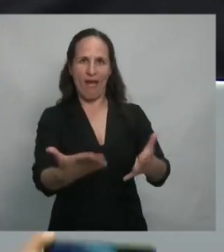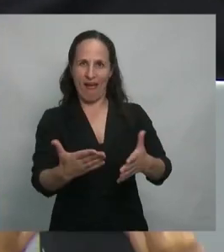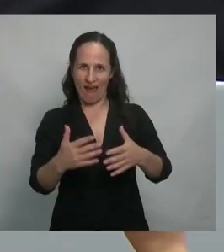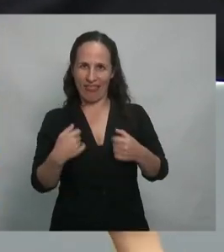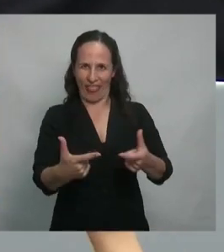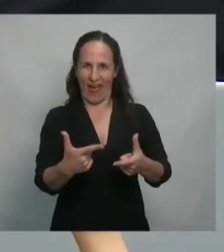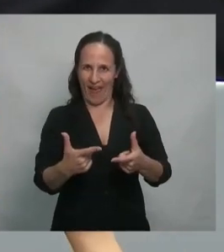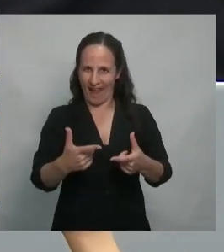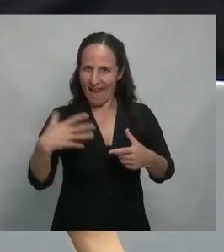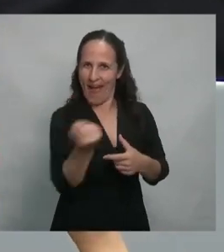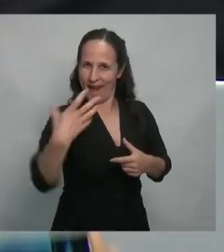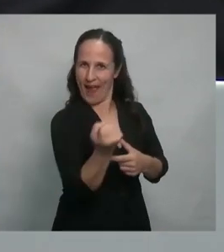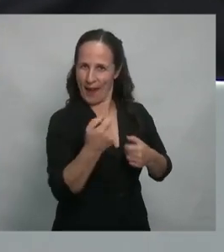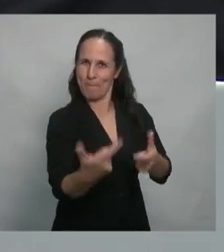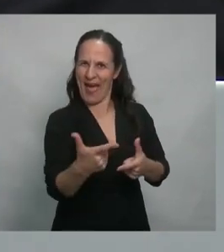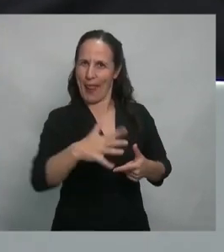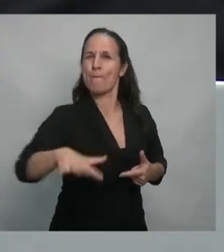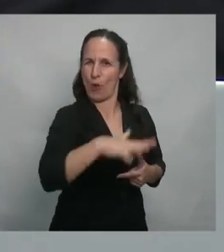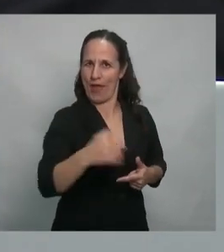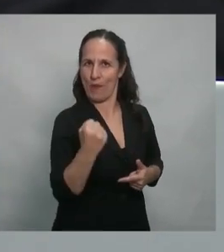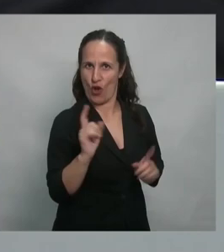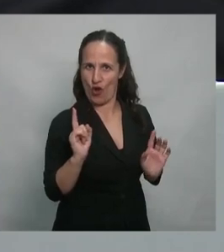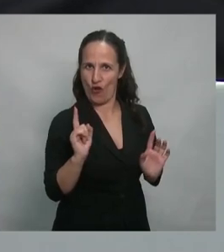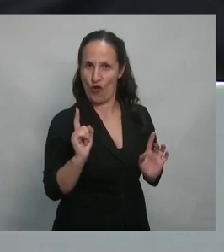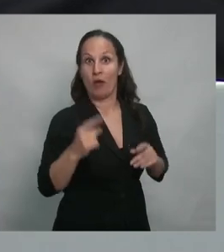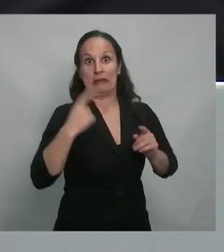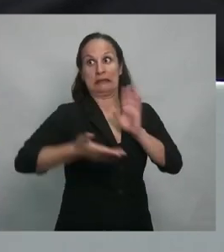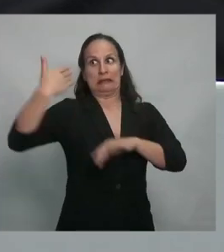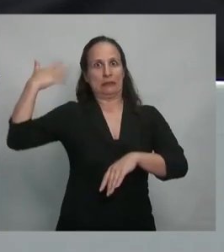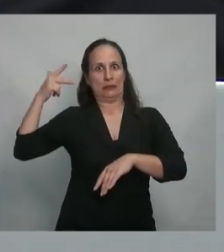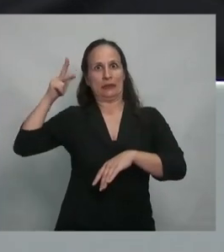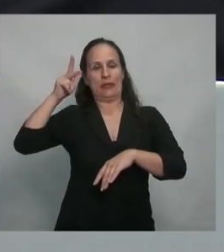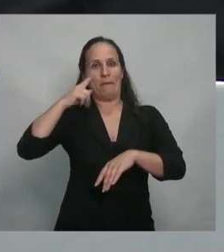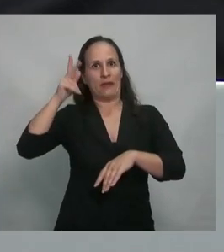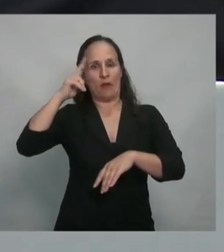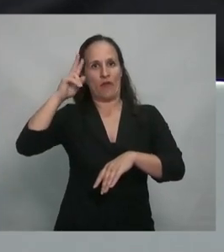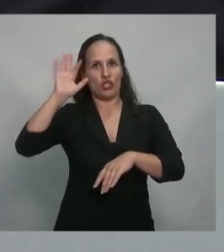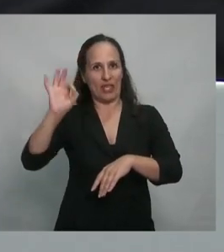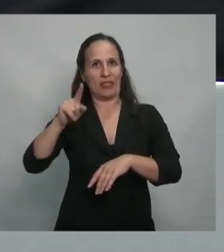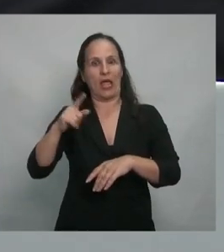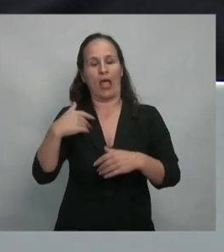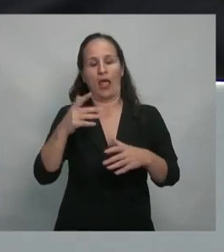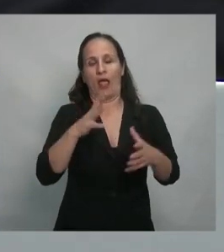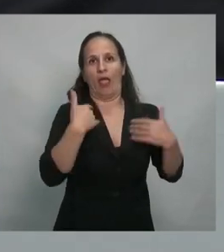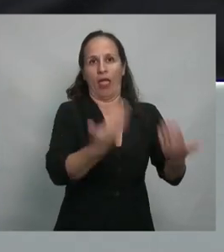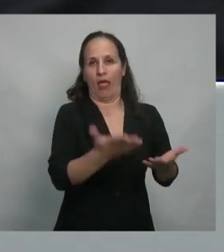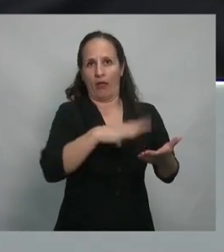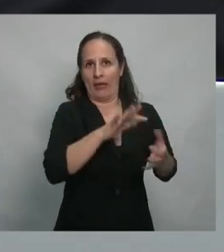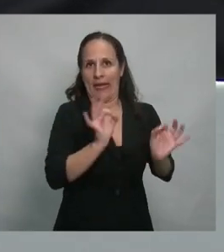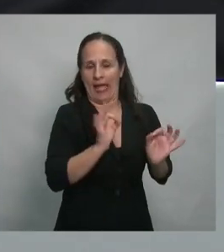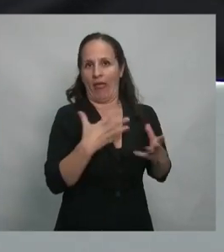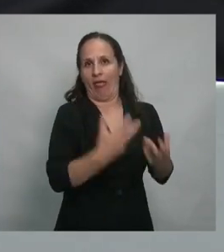del 80, pero en definitiva se pueden confrontar, y se pueden confrontar ¿cómo? Con resultados.